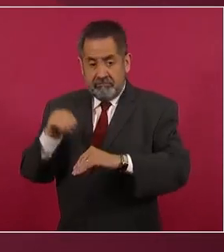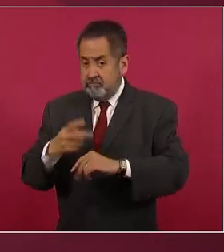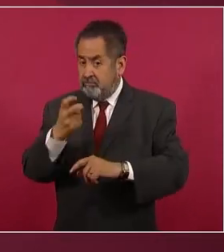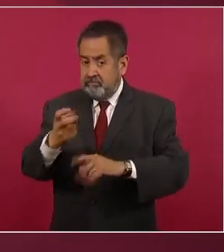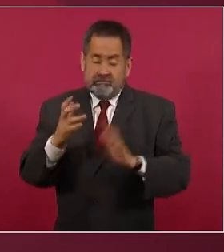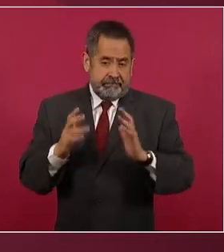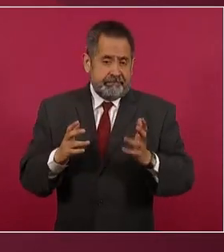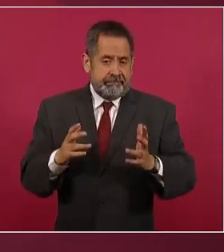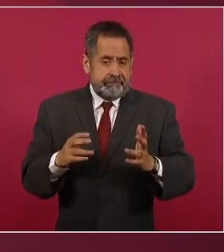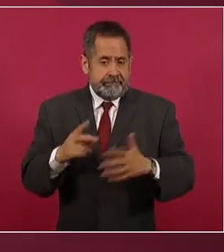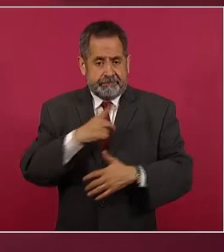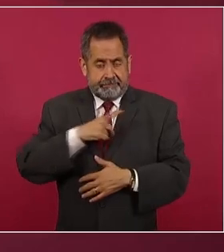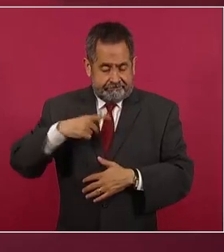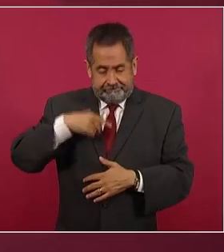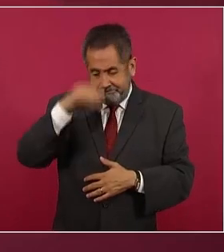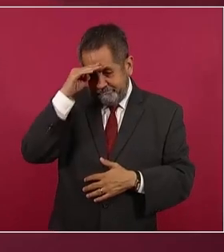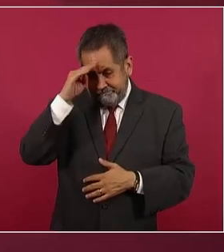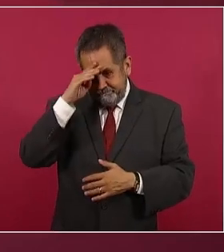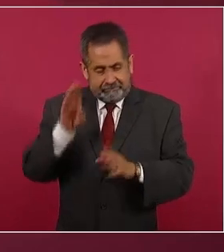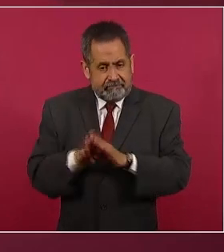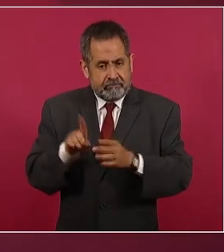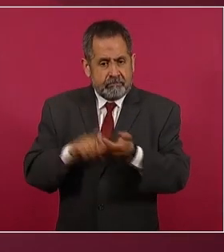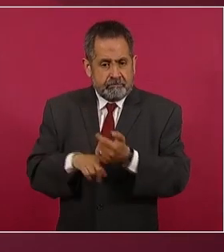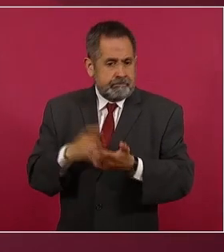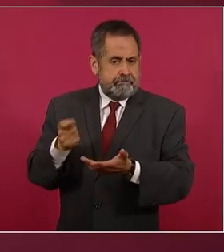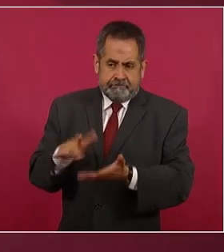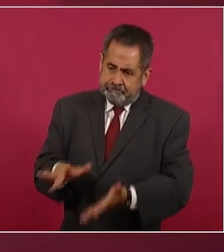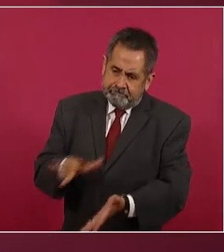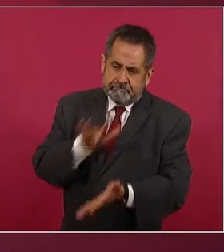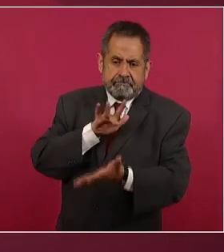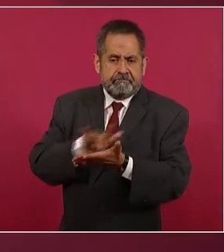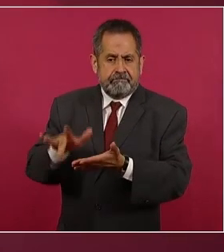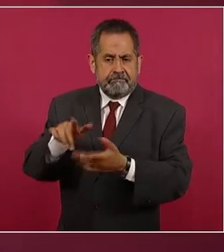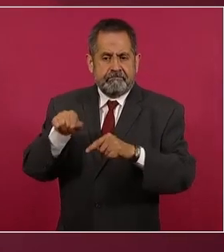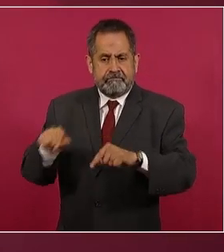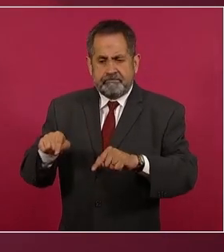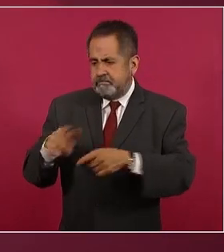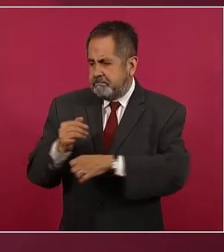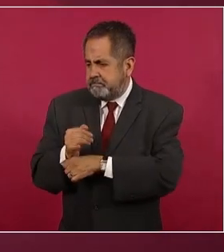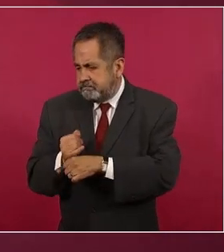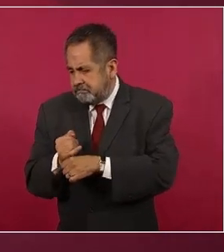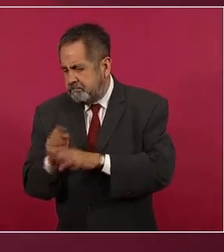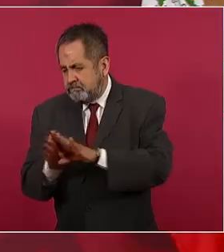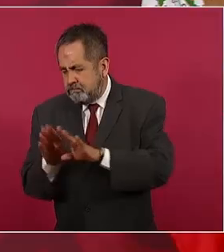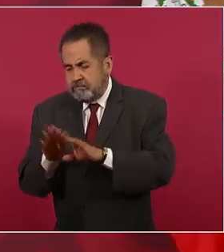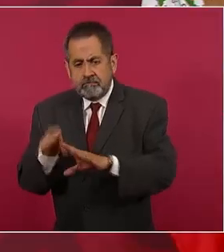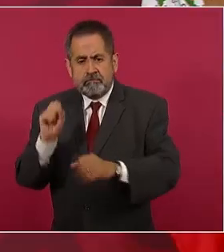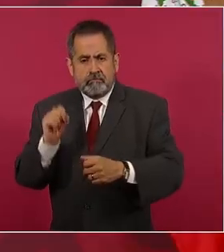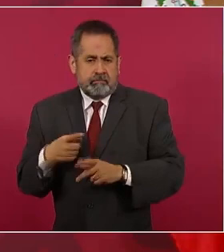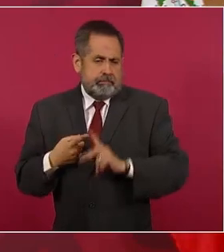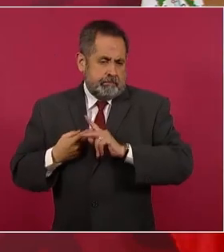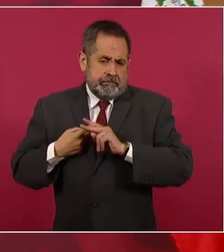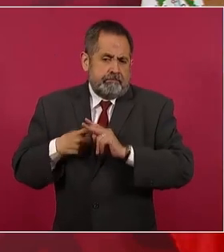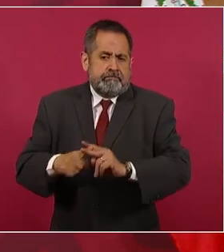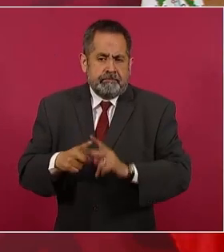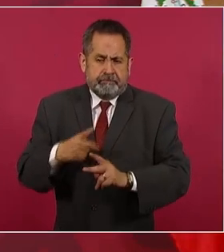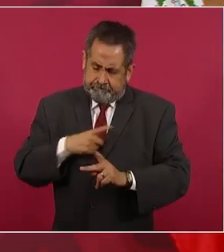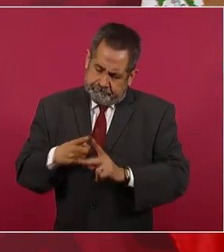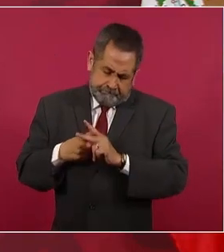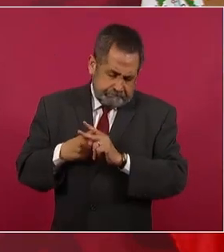apoyar esas investigaciones, pero hay que comenzar a hacerlo.